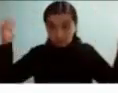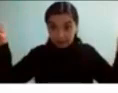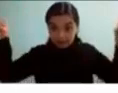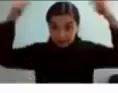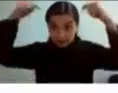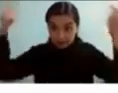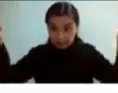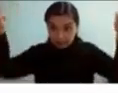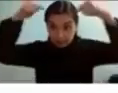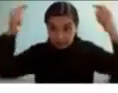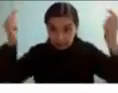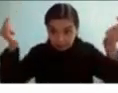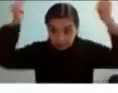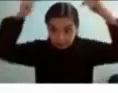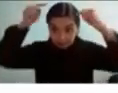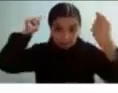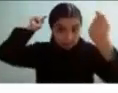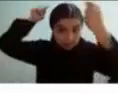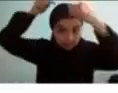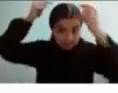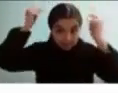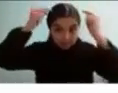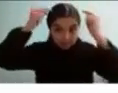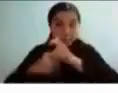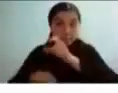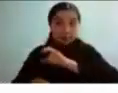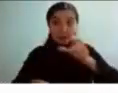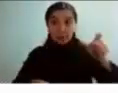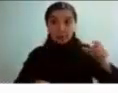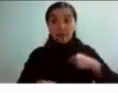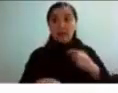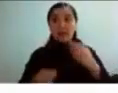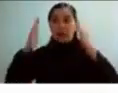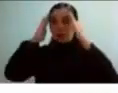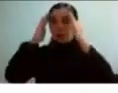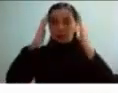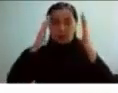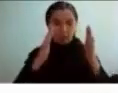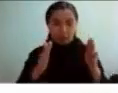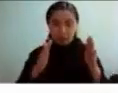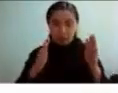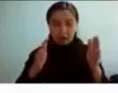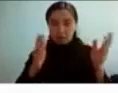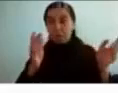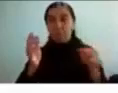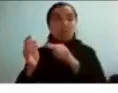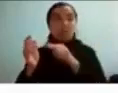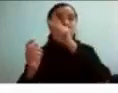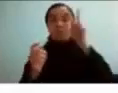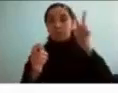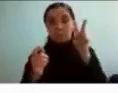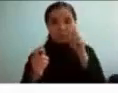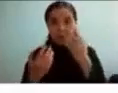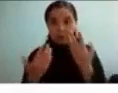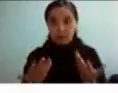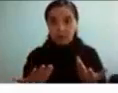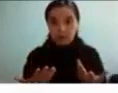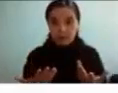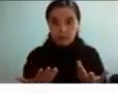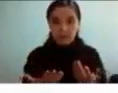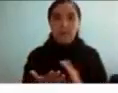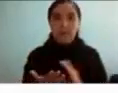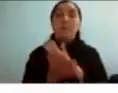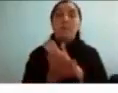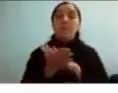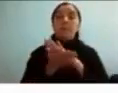y cuando entran personas lo que ocurre es que uno pierde un poco el foco atencional ¿ya? el y por ejemplo